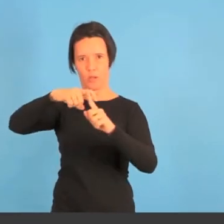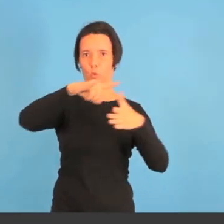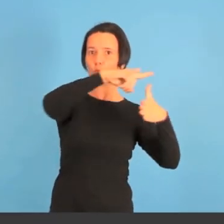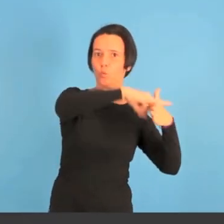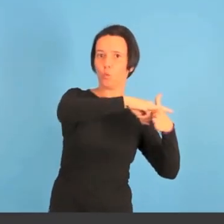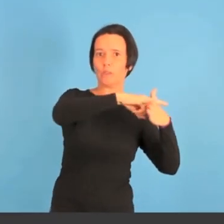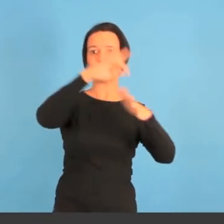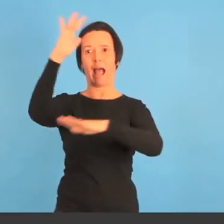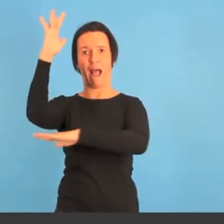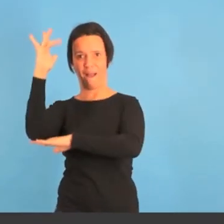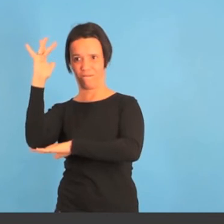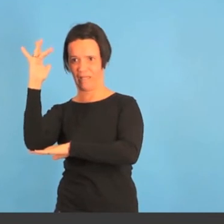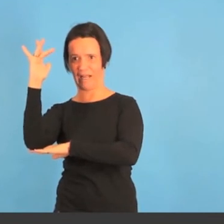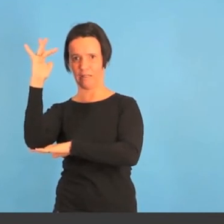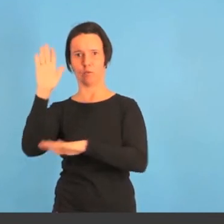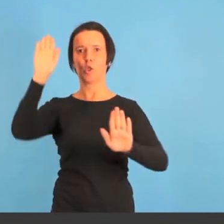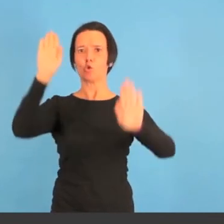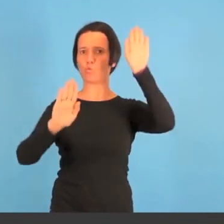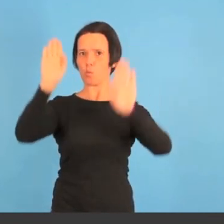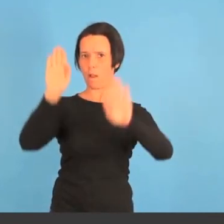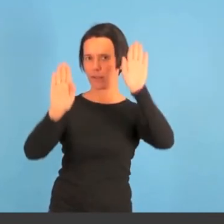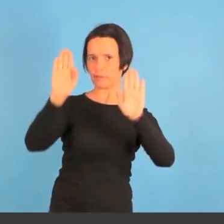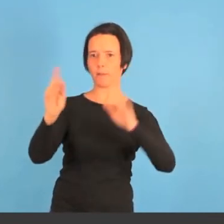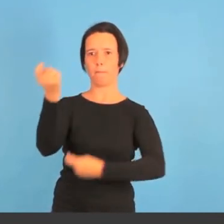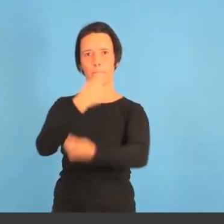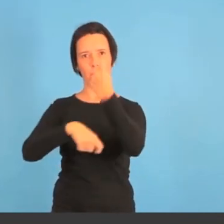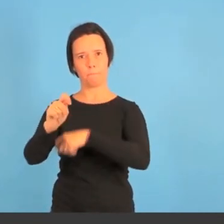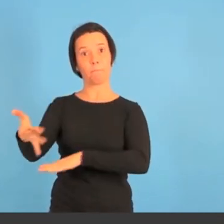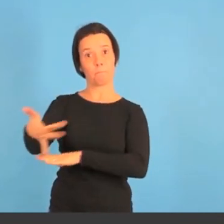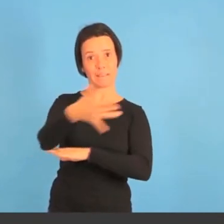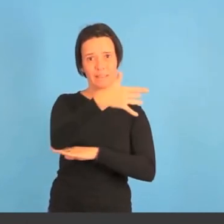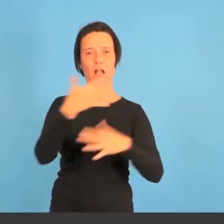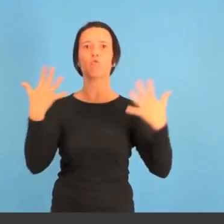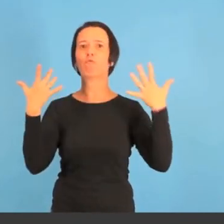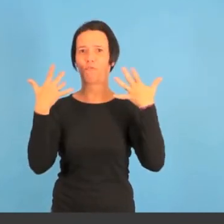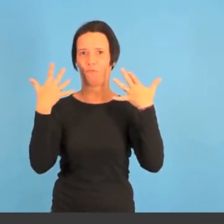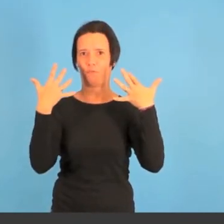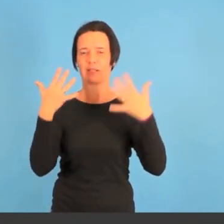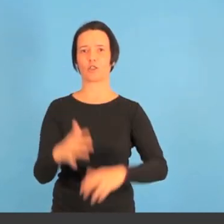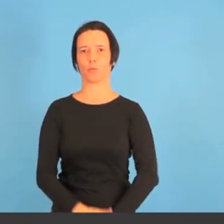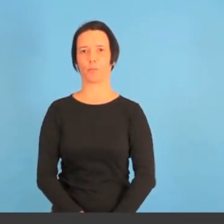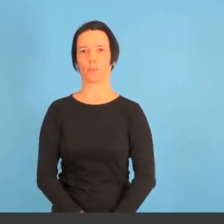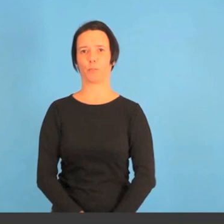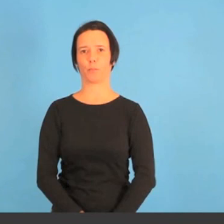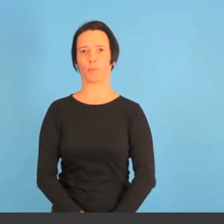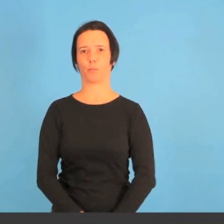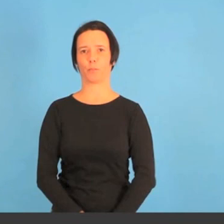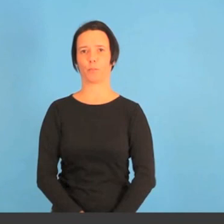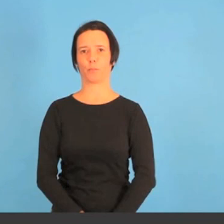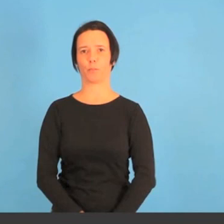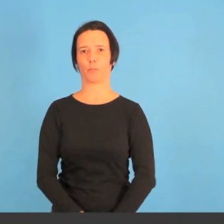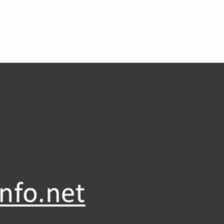Prácticamente todo el año, de lunes a viernes, se realiza la subasta y venta directa al público de pescado fresco.